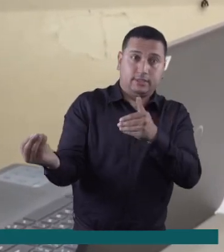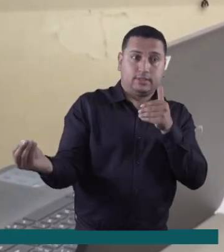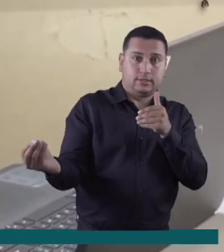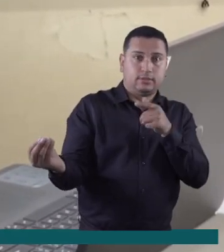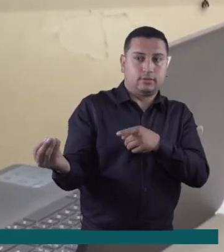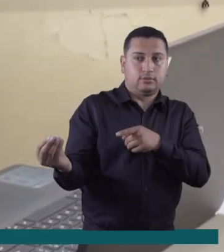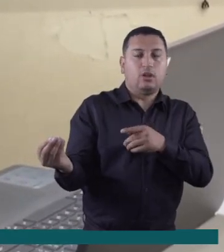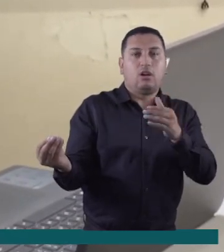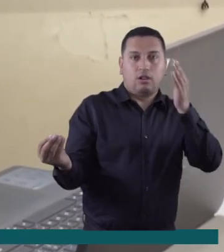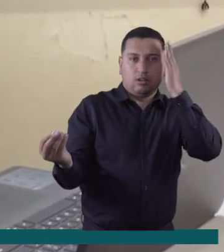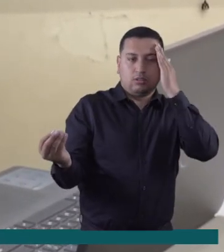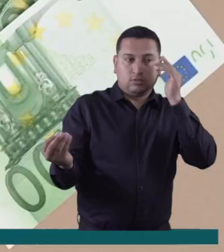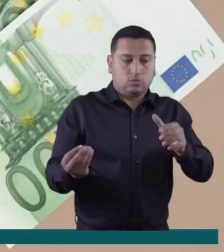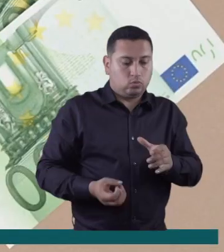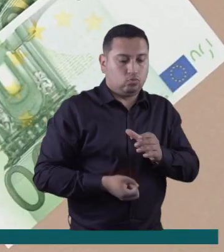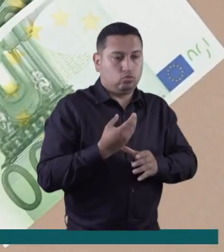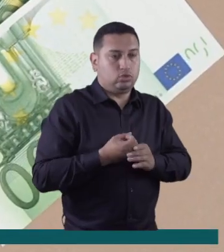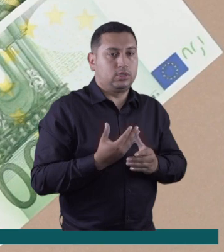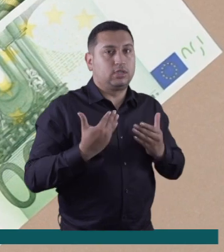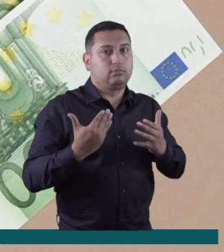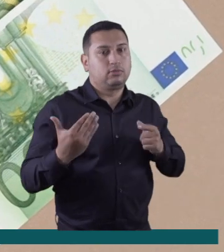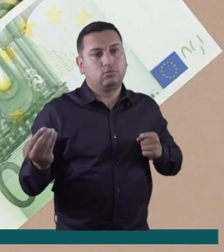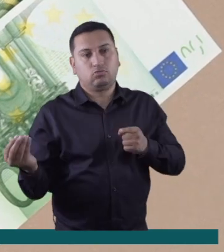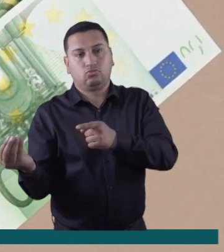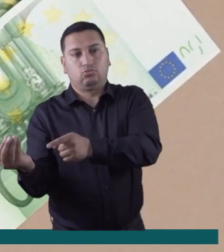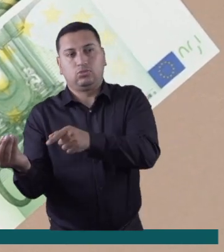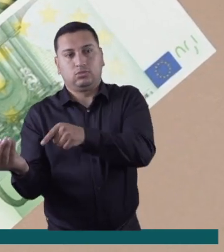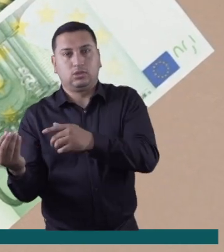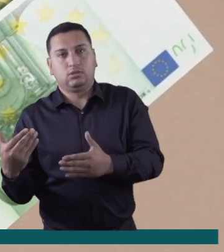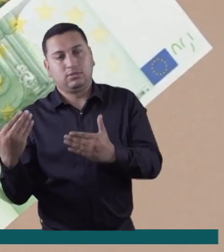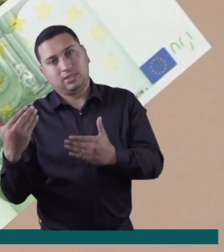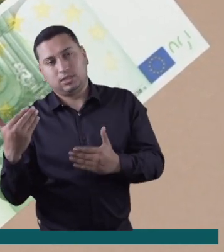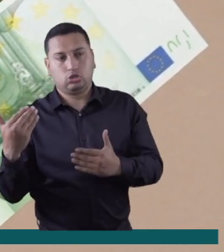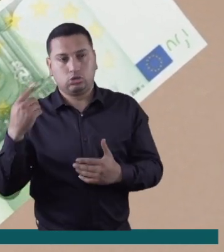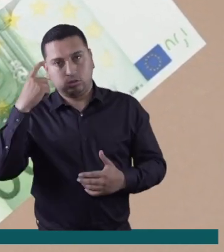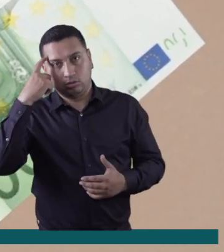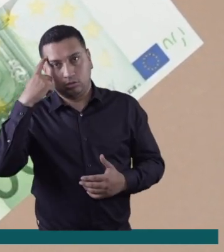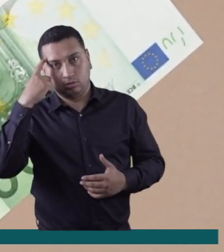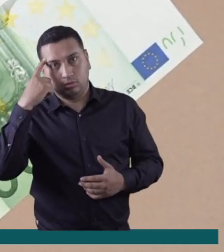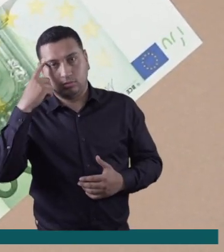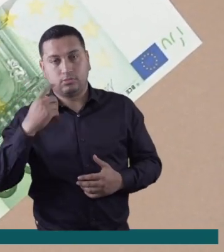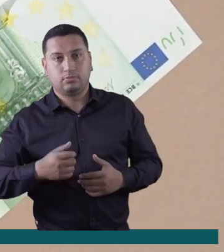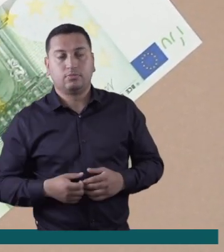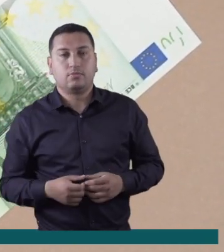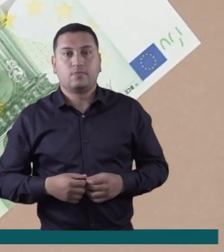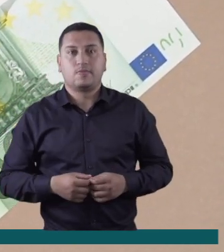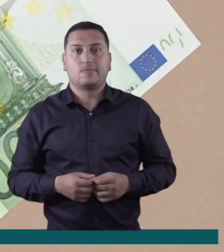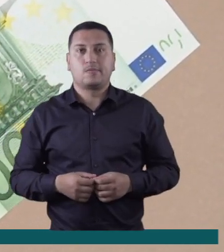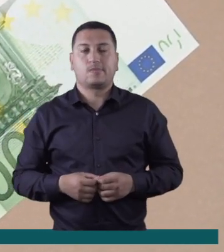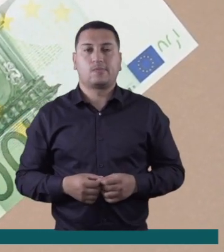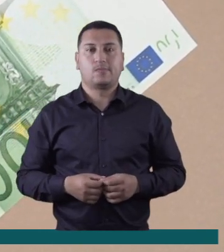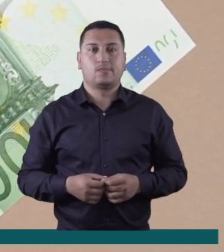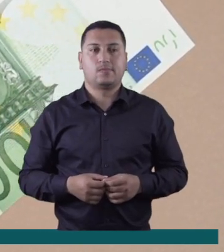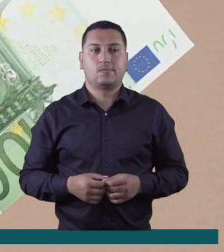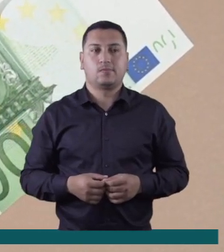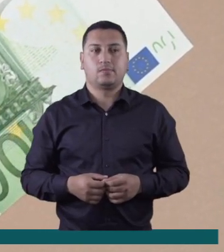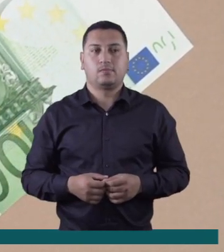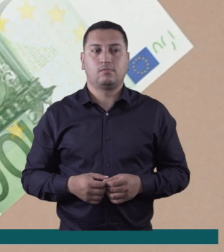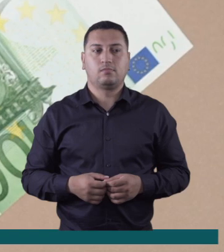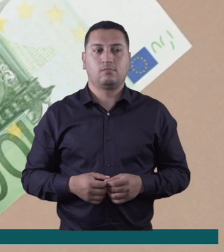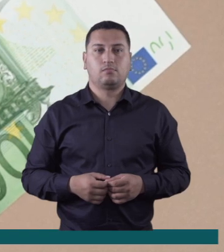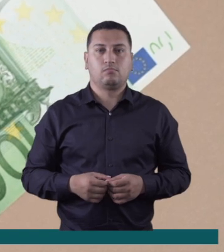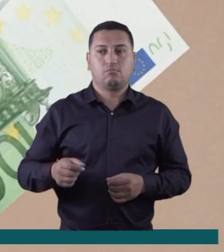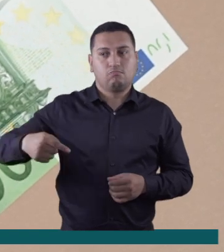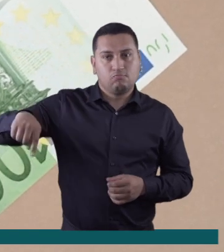que queremos llegar, sabemos si ese producto o servicio que nosotros estamos ofreciendo a través de nuestro emprendimiento va a llegar a las personas que nosotros queremos